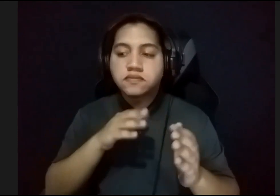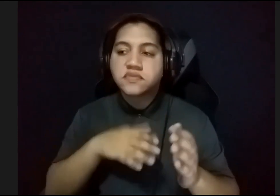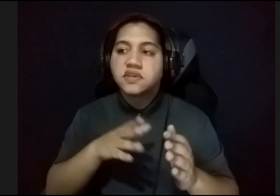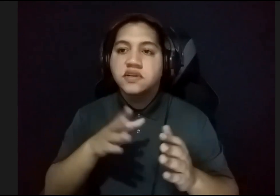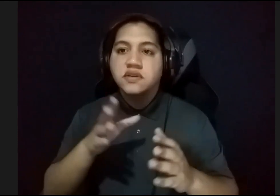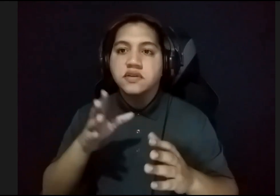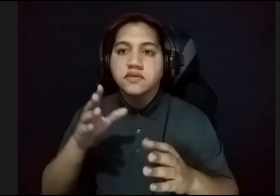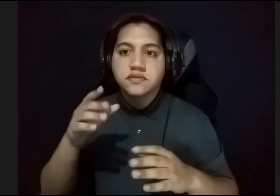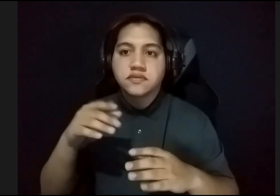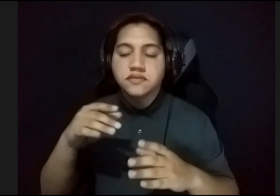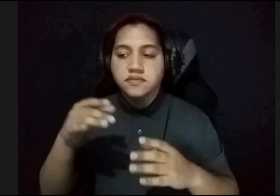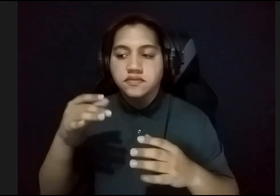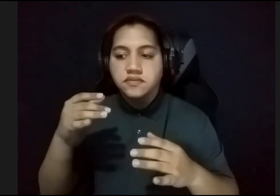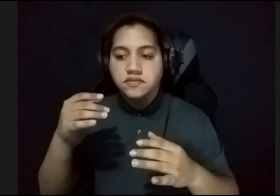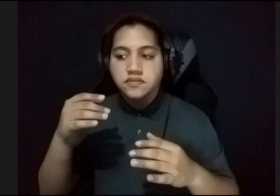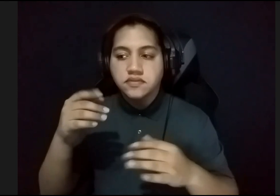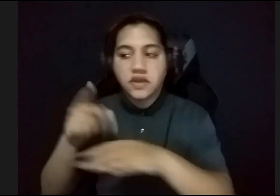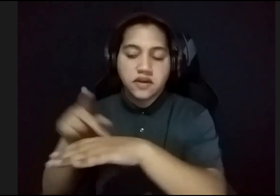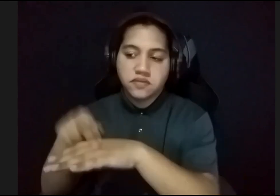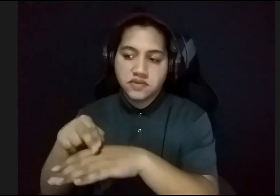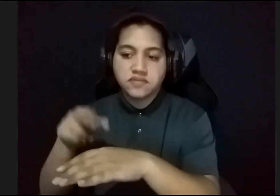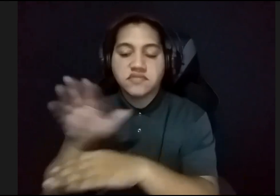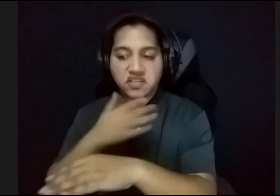siguen siendo famosas de la plena puertorriqueña.